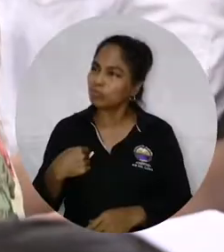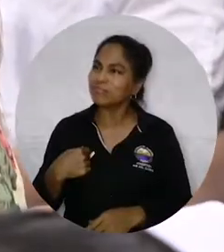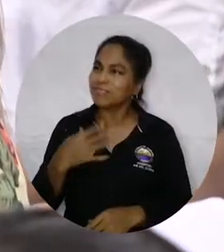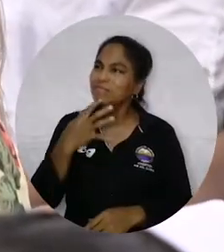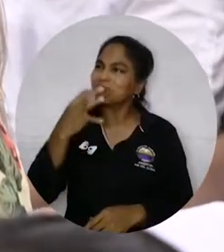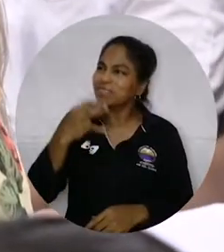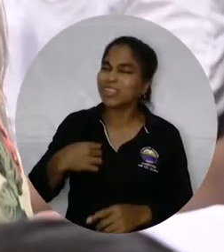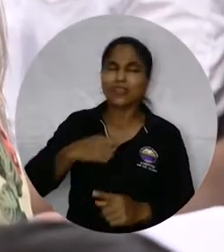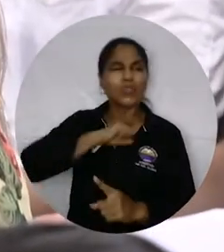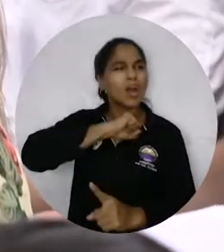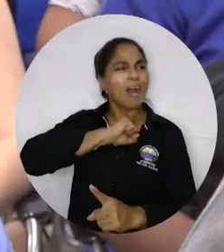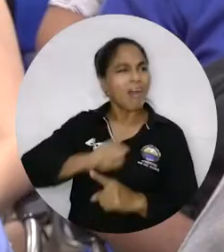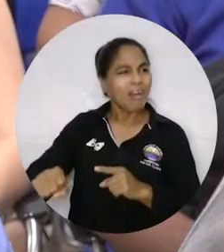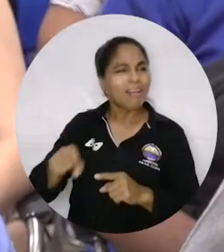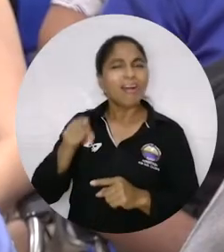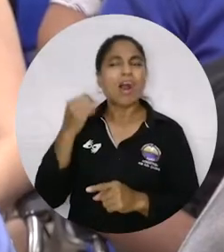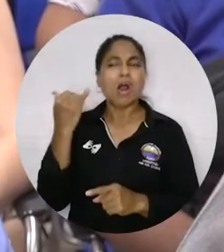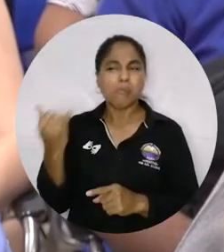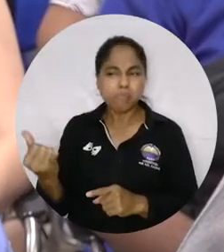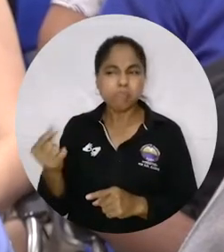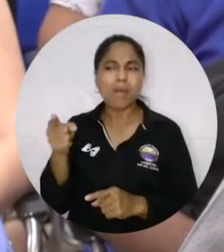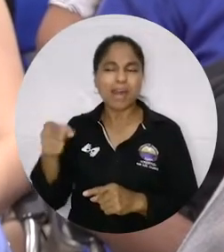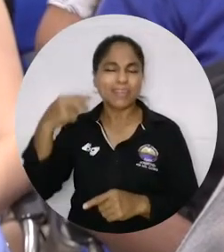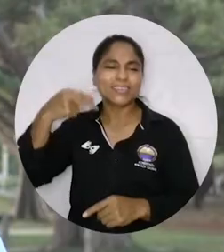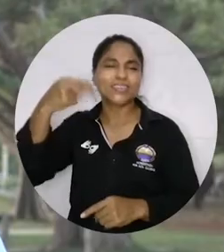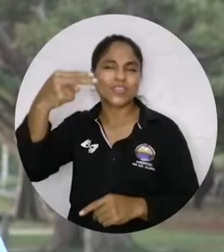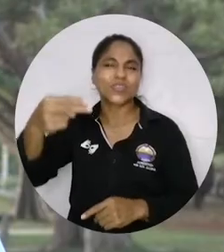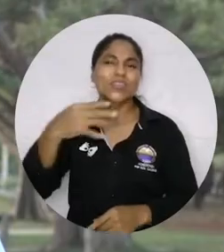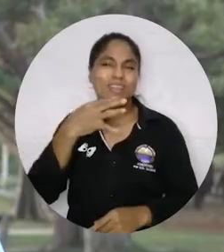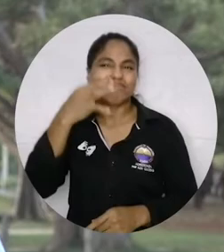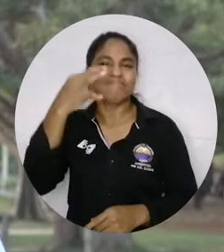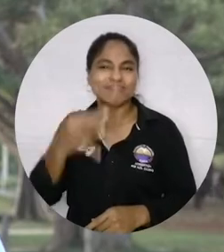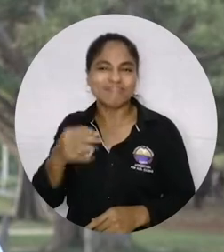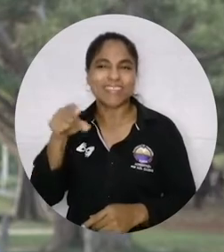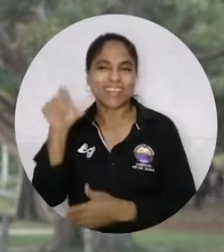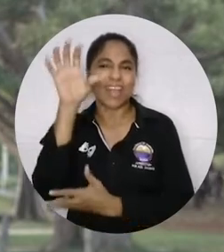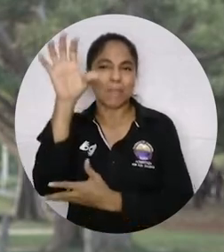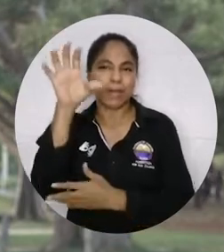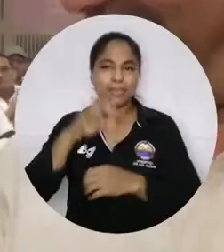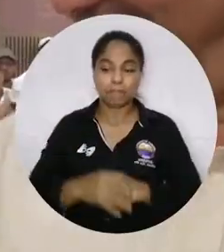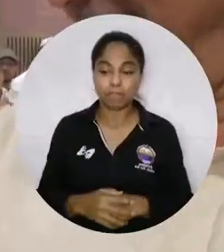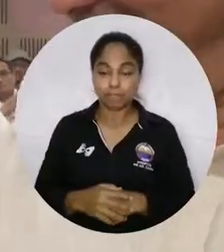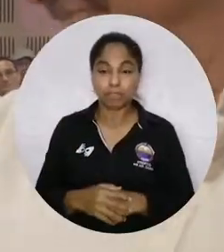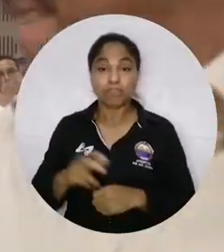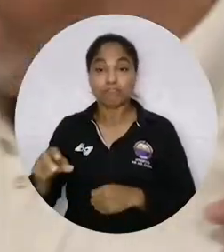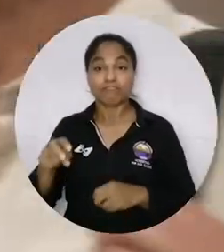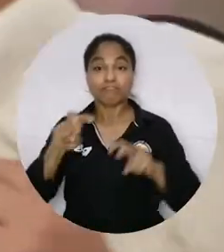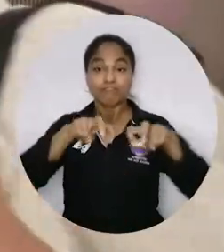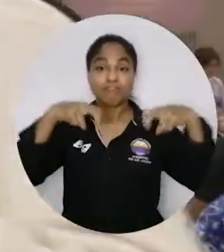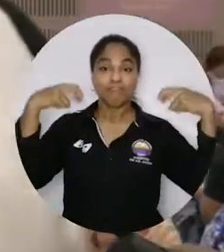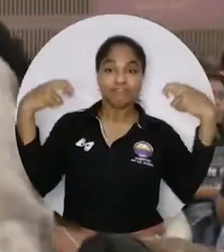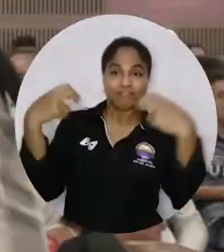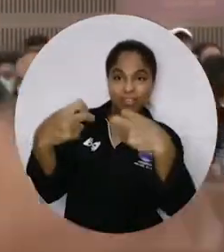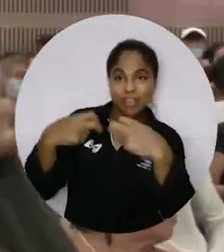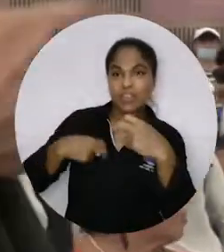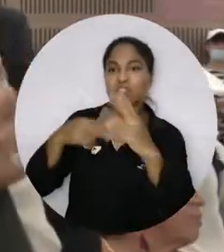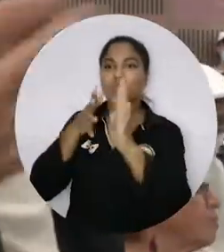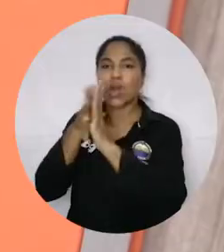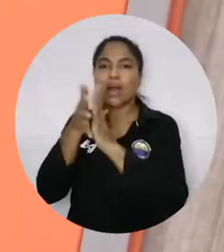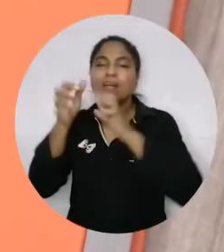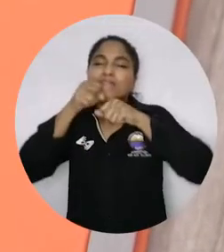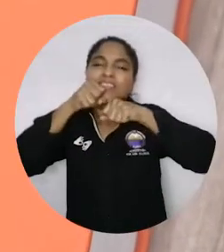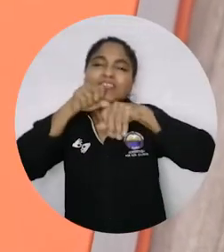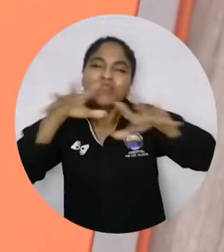sido a través de estos años indiferentes a esa realidad, a esa historia que nos ha acechado en este país. El evento hace parte de las jornadas de